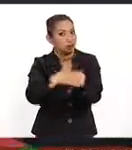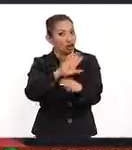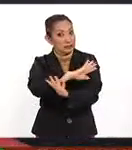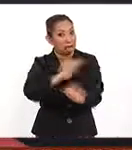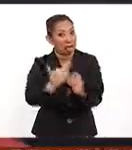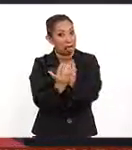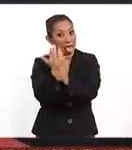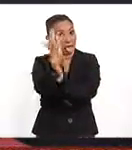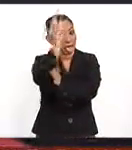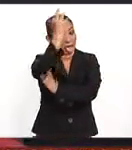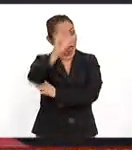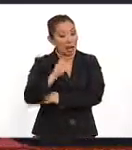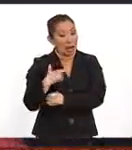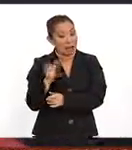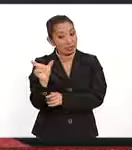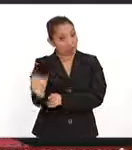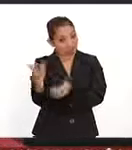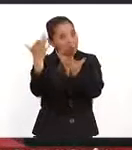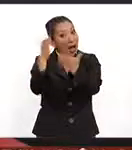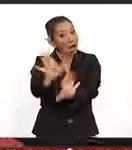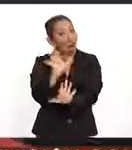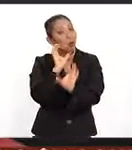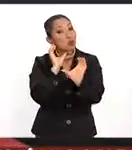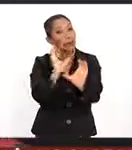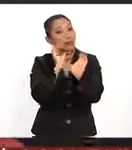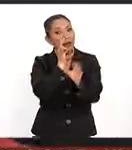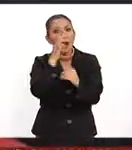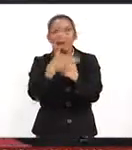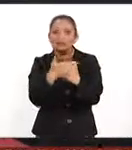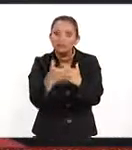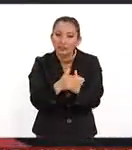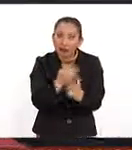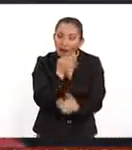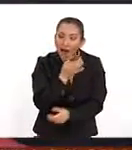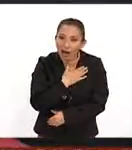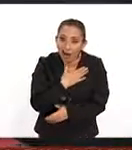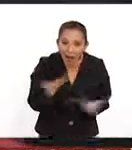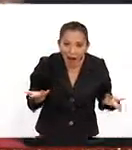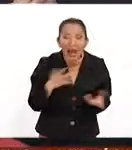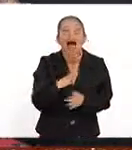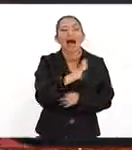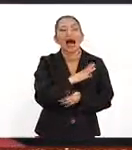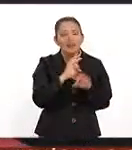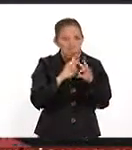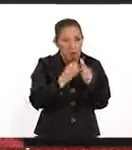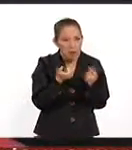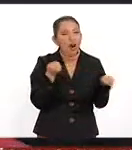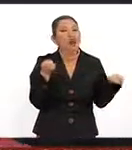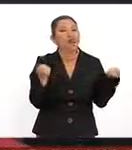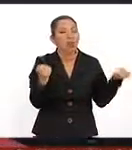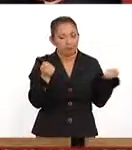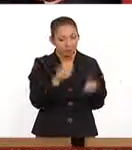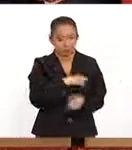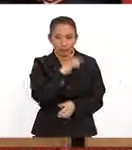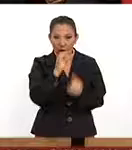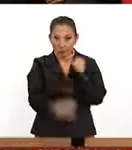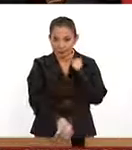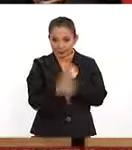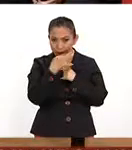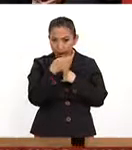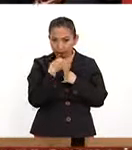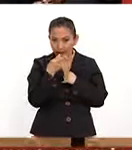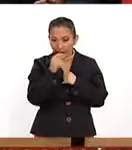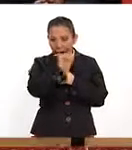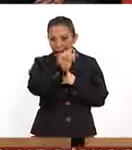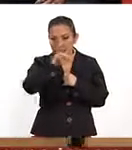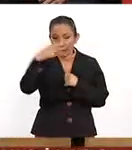firmando de más con esa tarjeta y puede ser que después no tengas para pagar. Ojo, sí hay una manera de controlarlo. Y por último, les quiero hablar